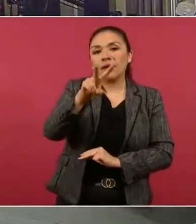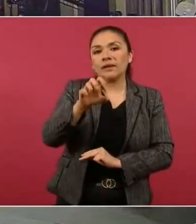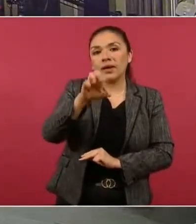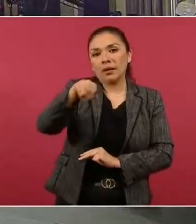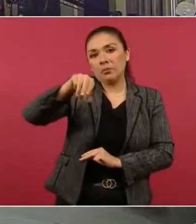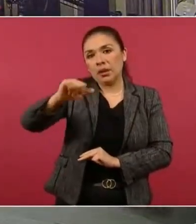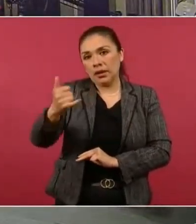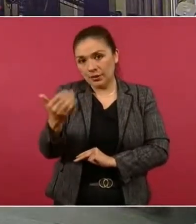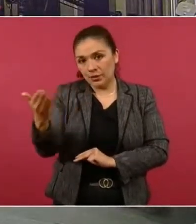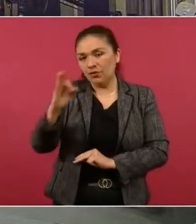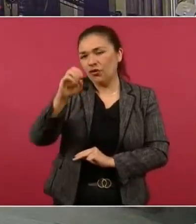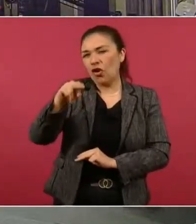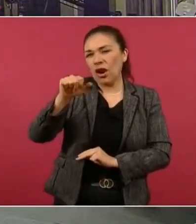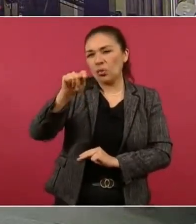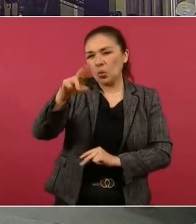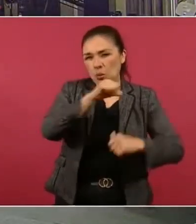De Fonatur.